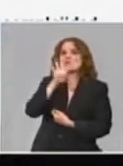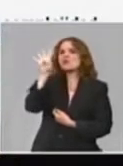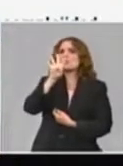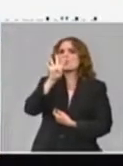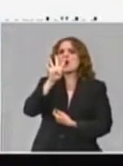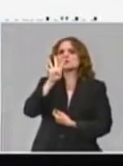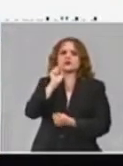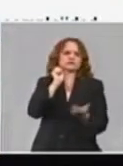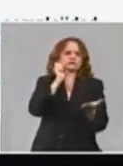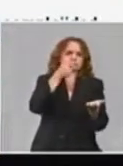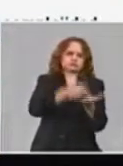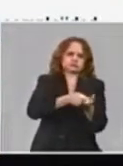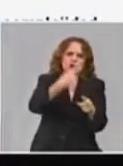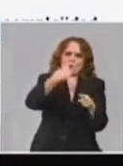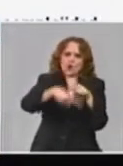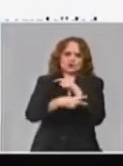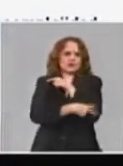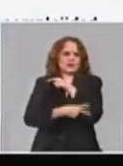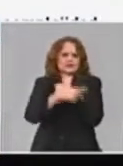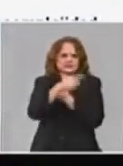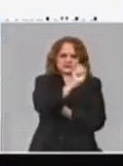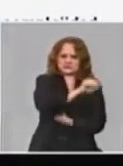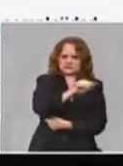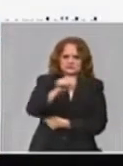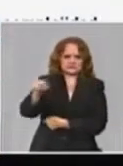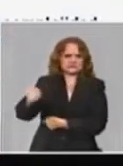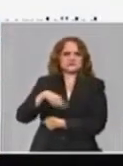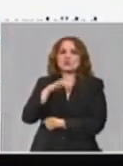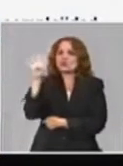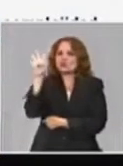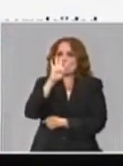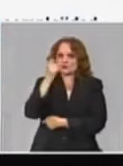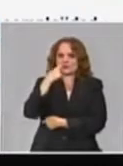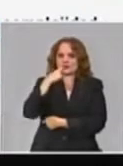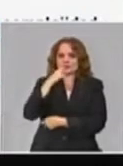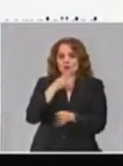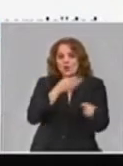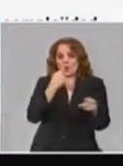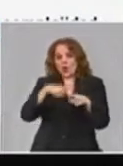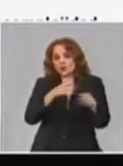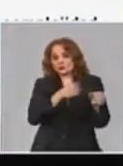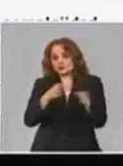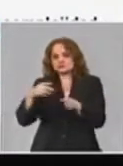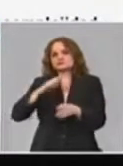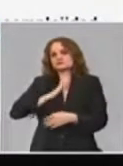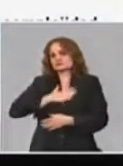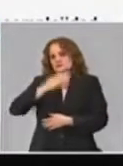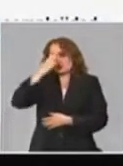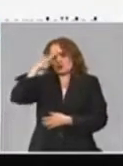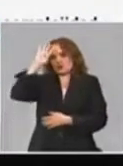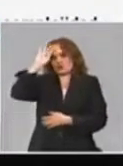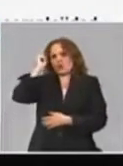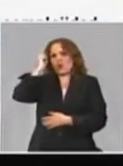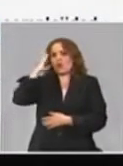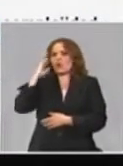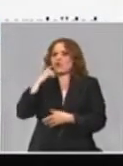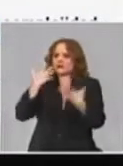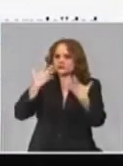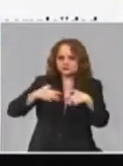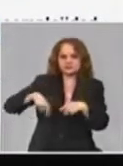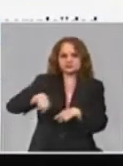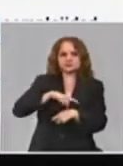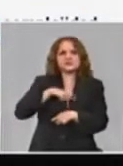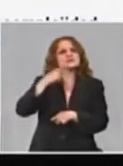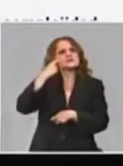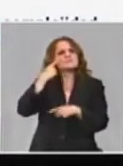no han faltado para ninguno de los pacientes que han estado atendidos. Y estos protocolos se han ido perfeccionando también en la misma medida